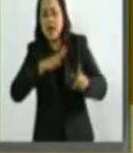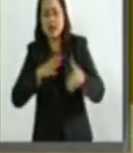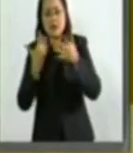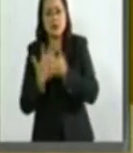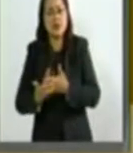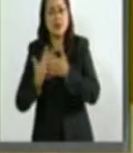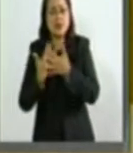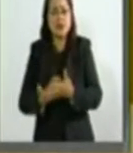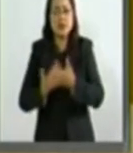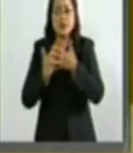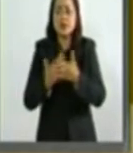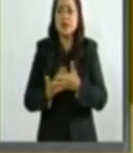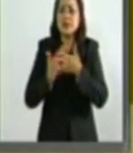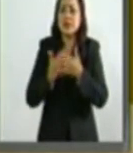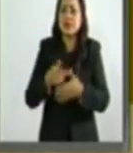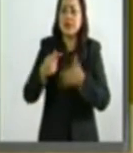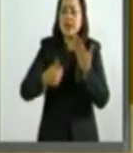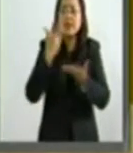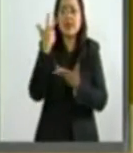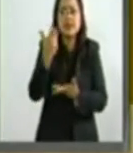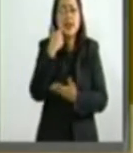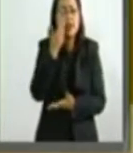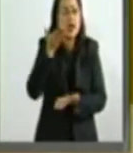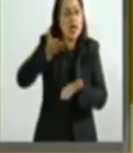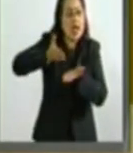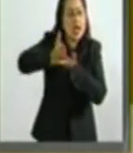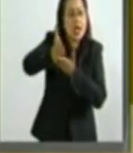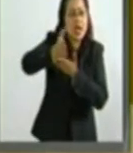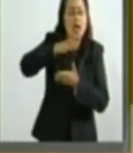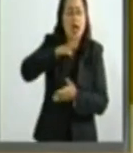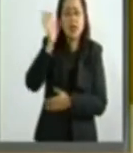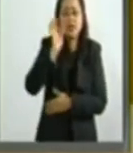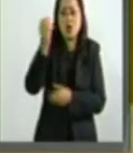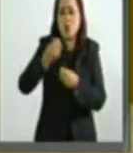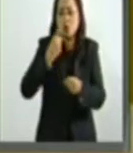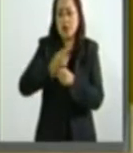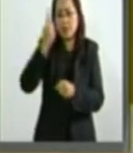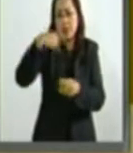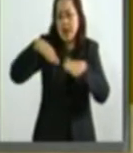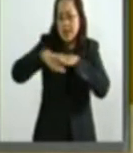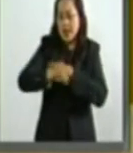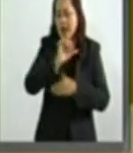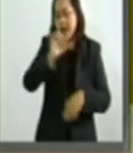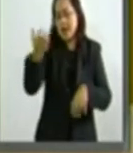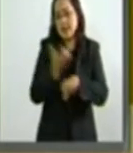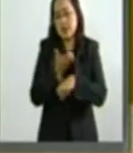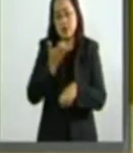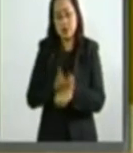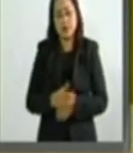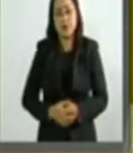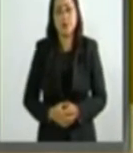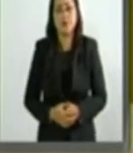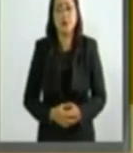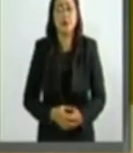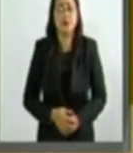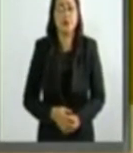y que están deseando tener una oportunidad para ingresar a los Estados Unidos.